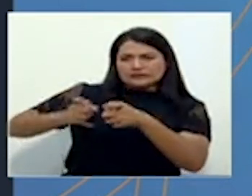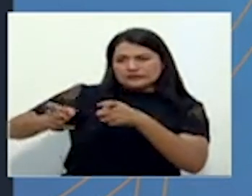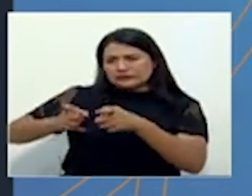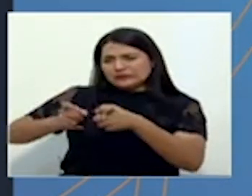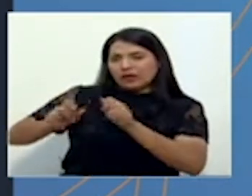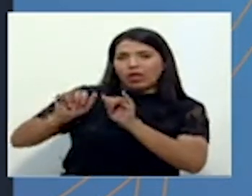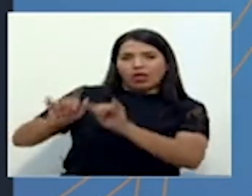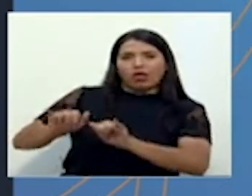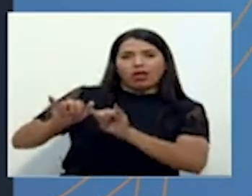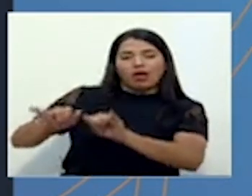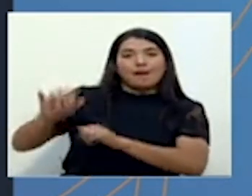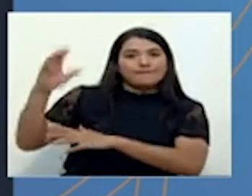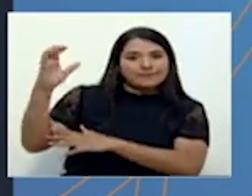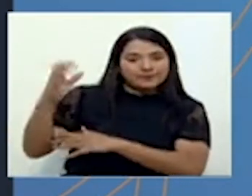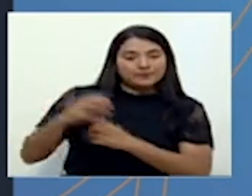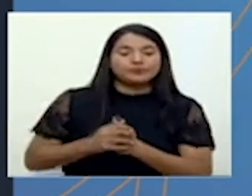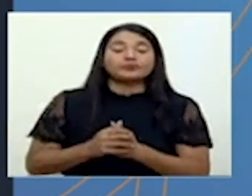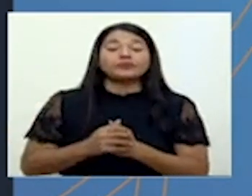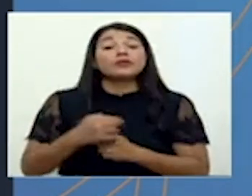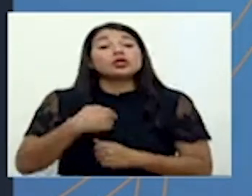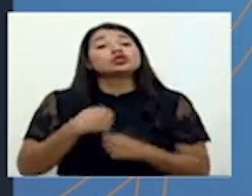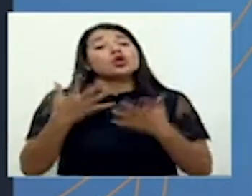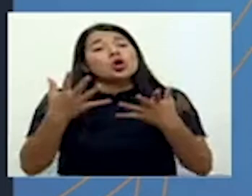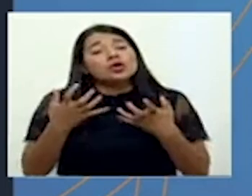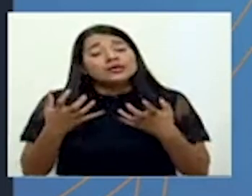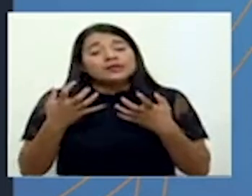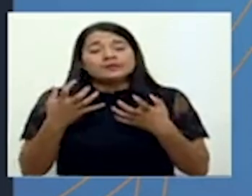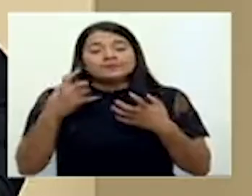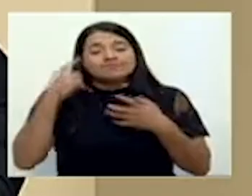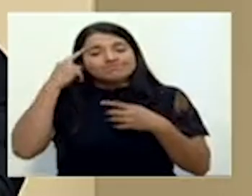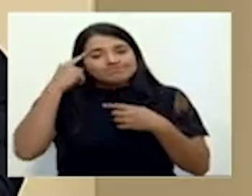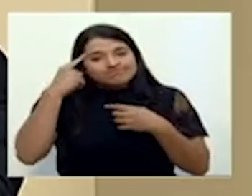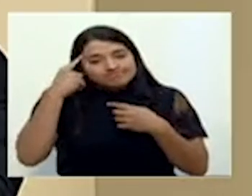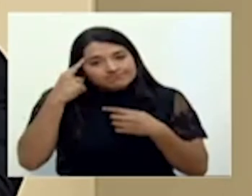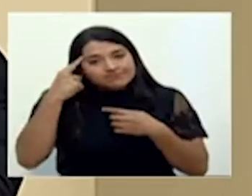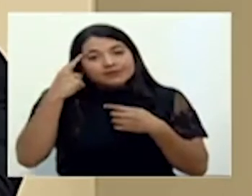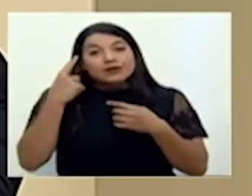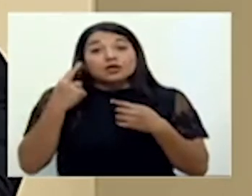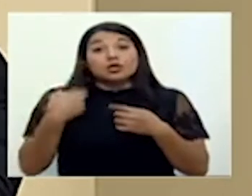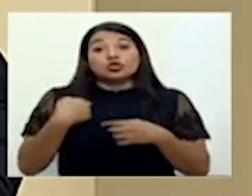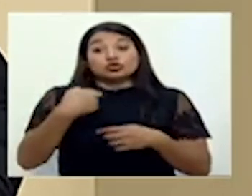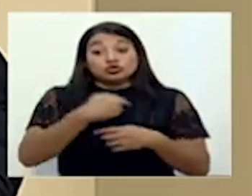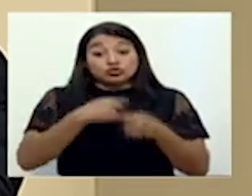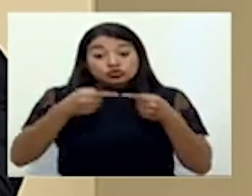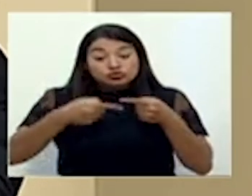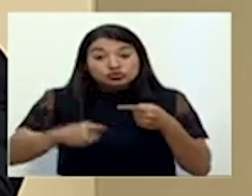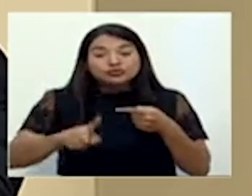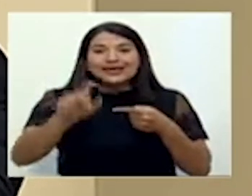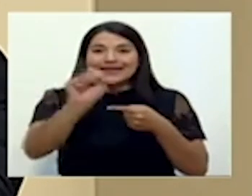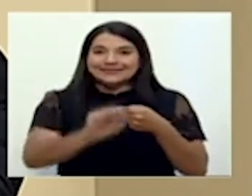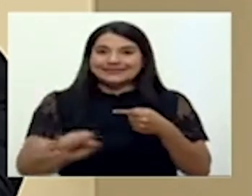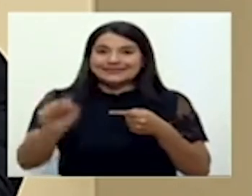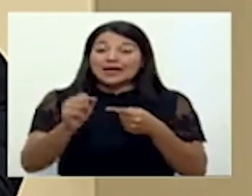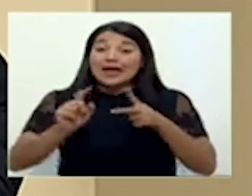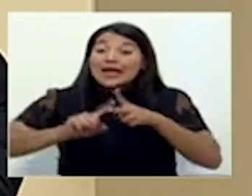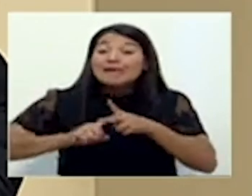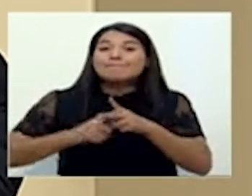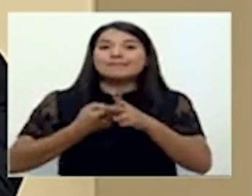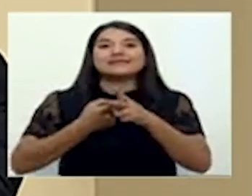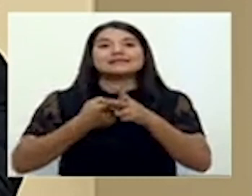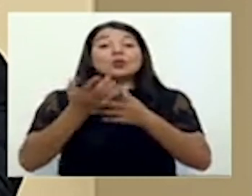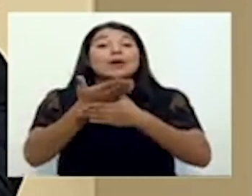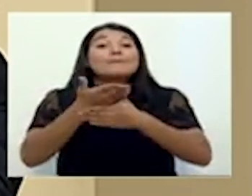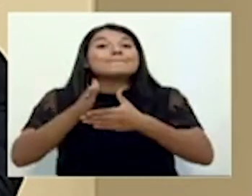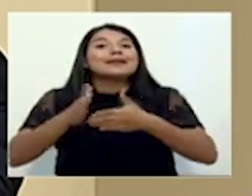reflexionar en el sentido de que vamos, a partir del día sábado, a una fase de apertura,